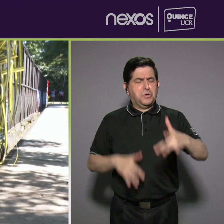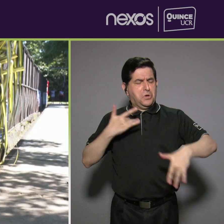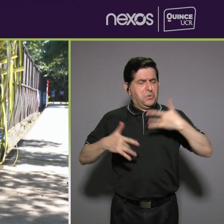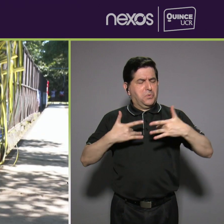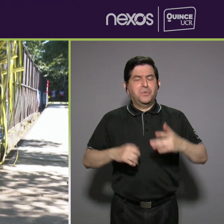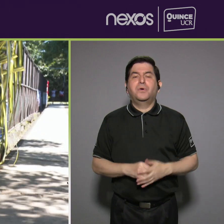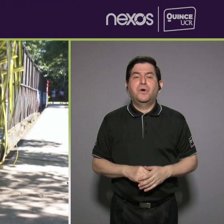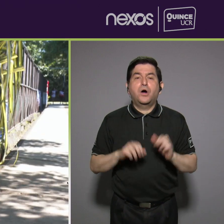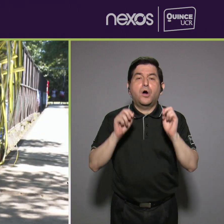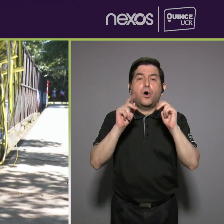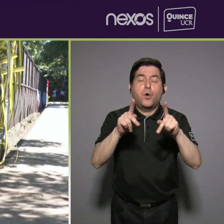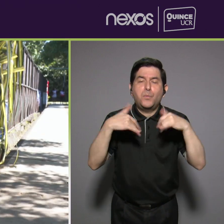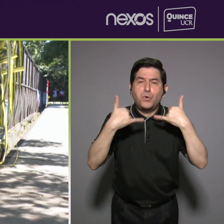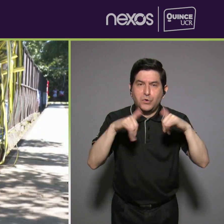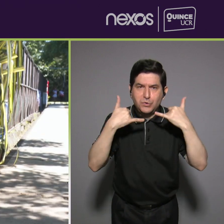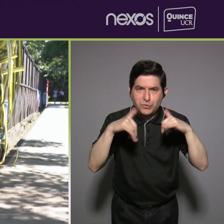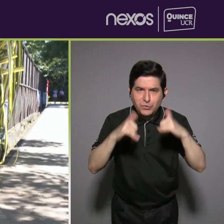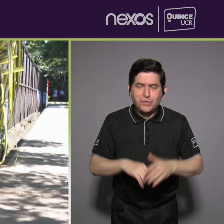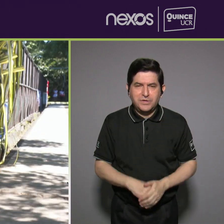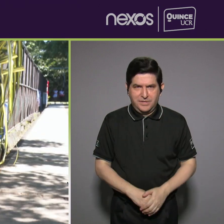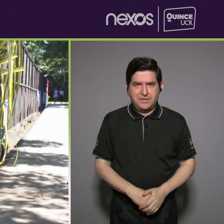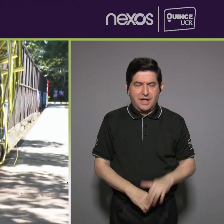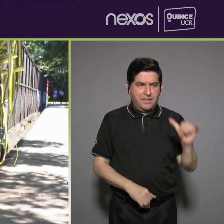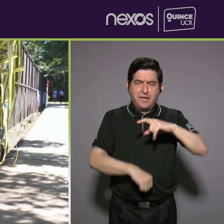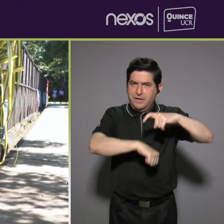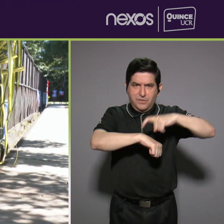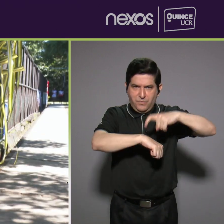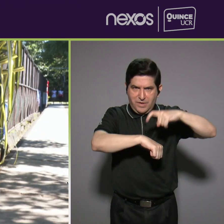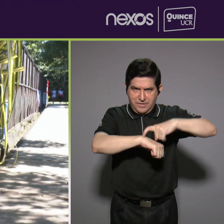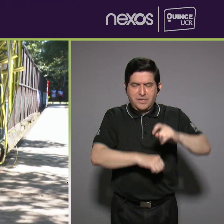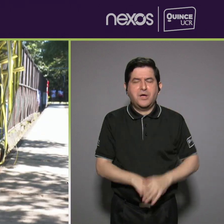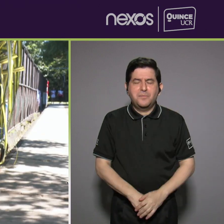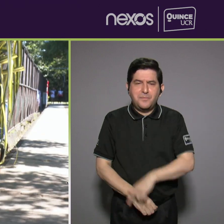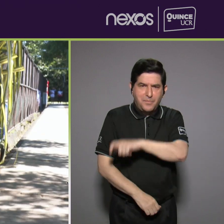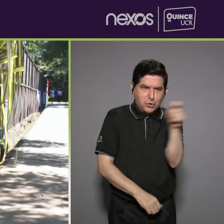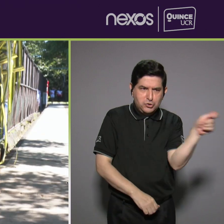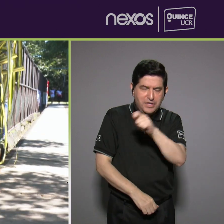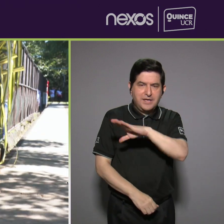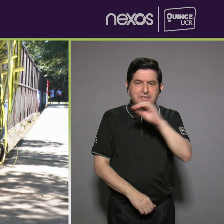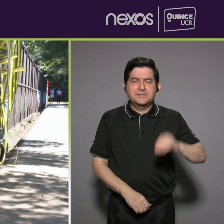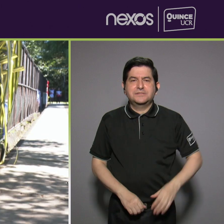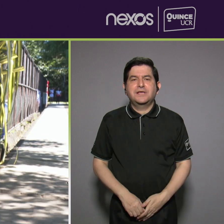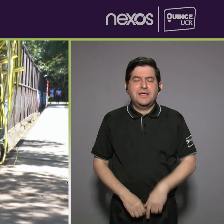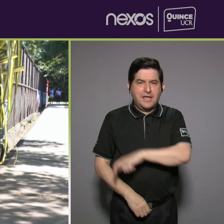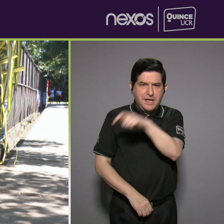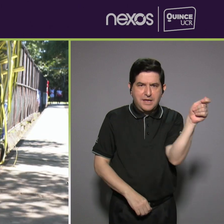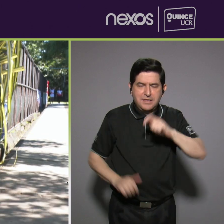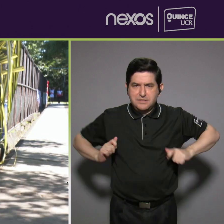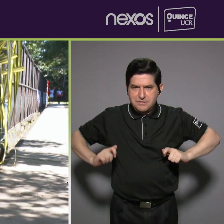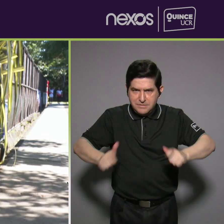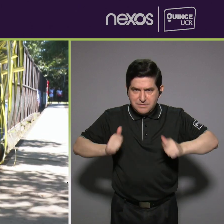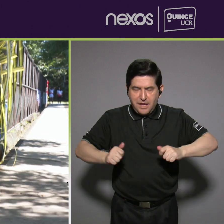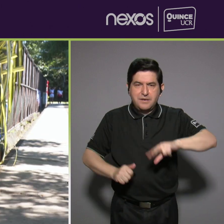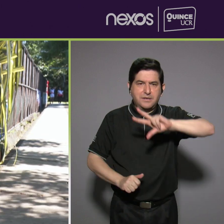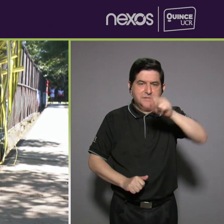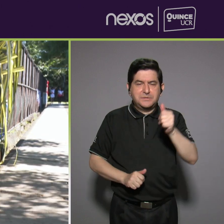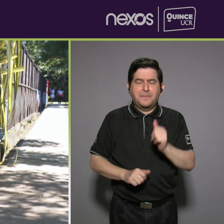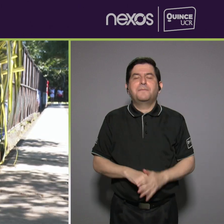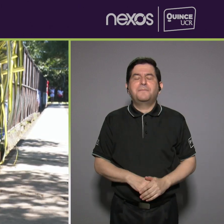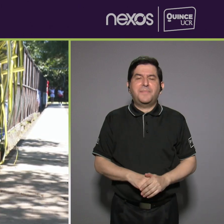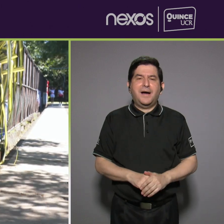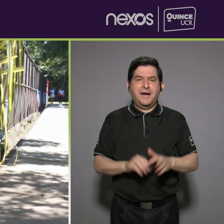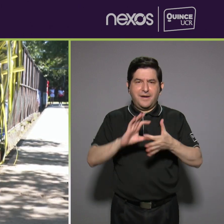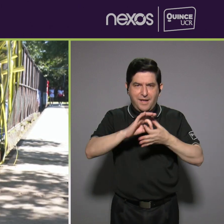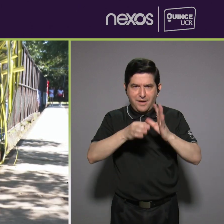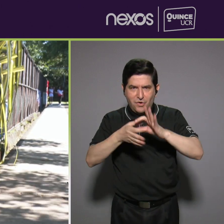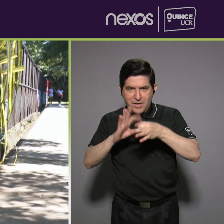La oportunidad de estos juegos, de poder competir simultáneamente, tenis de campo con tenis paralímpico, permite que el deporte paralímpico,